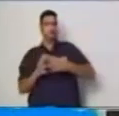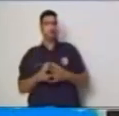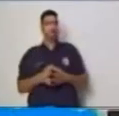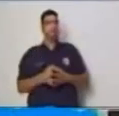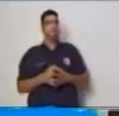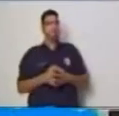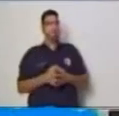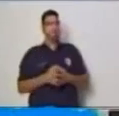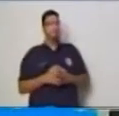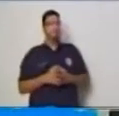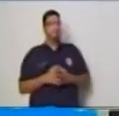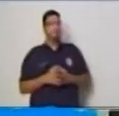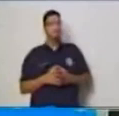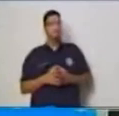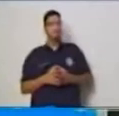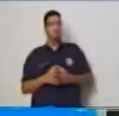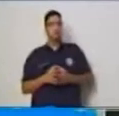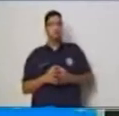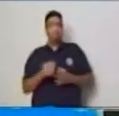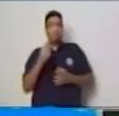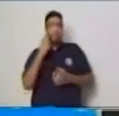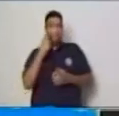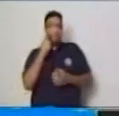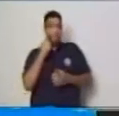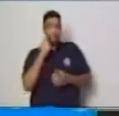observamos